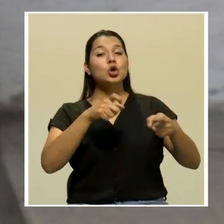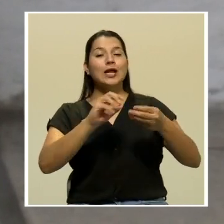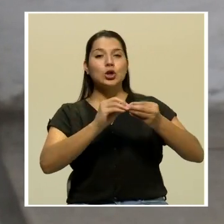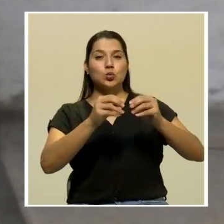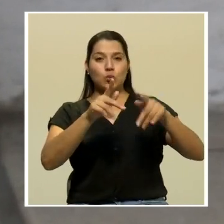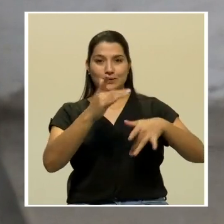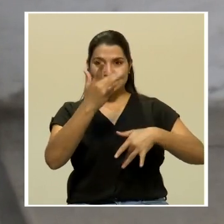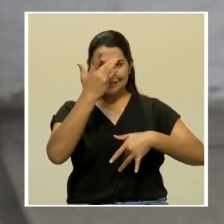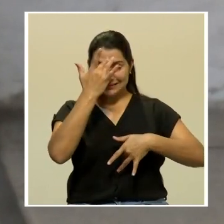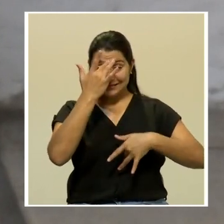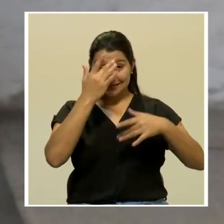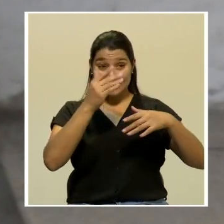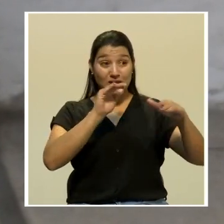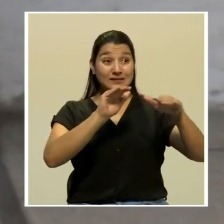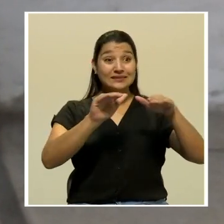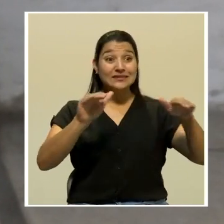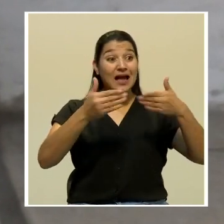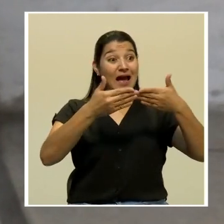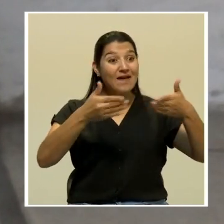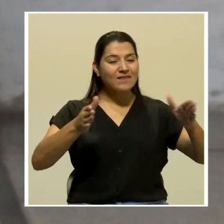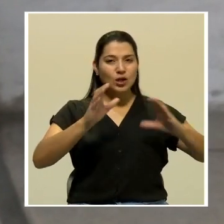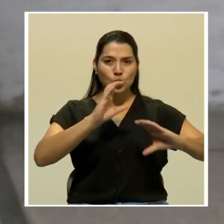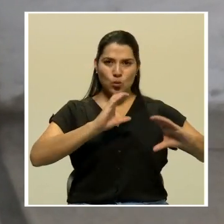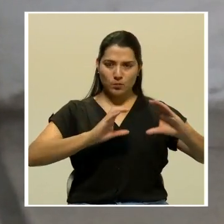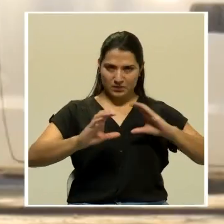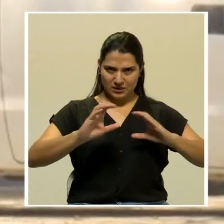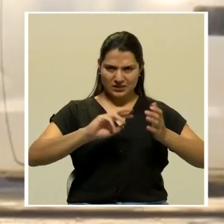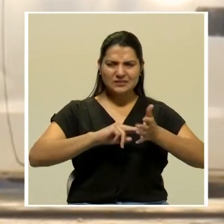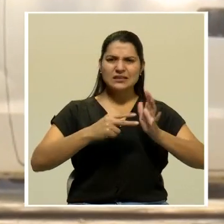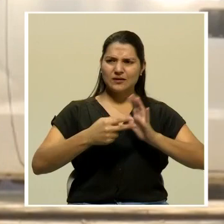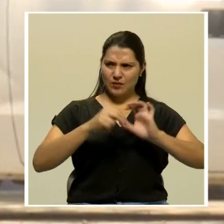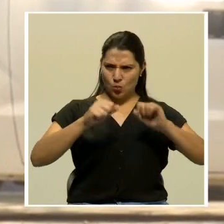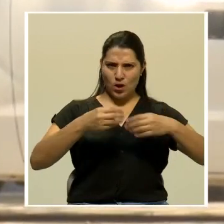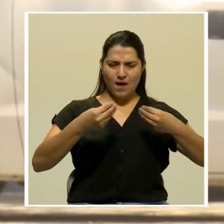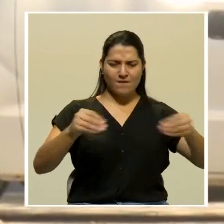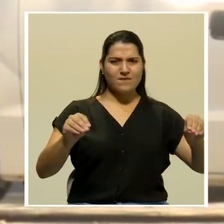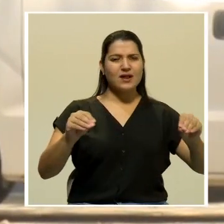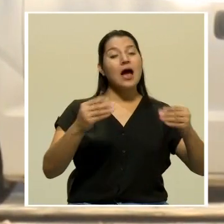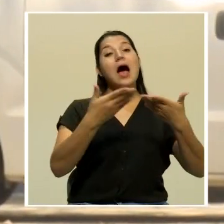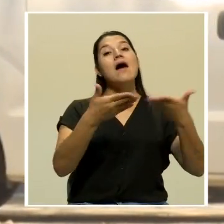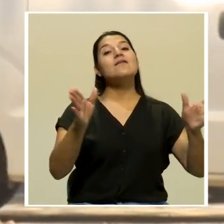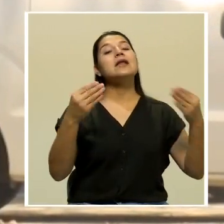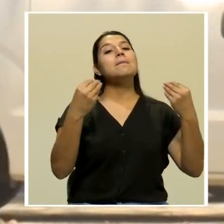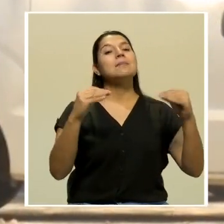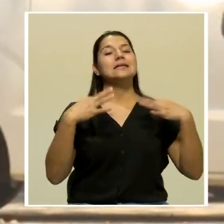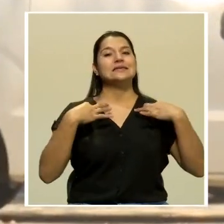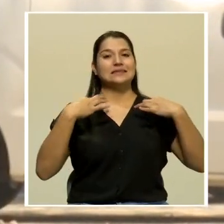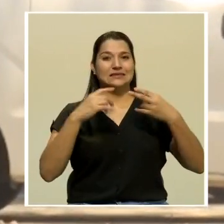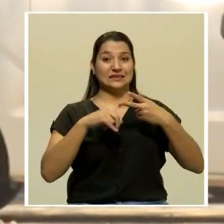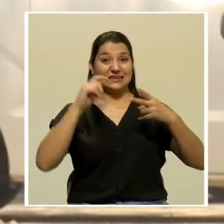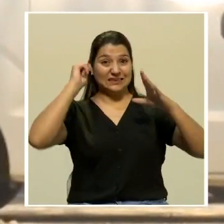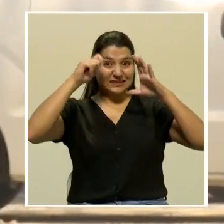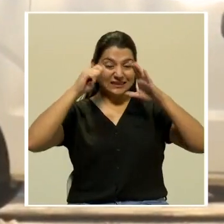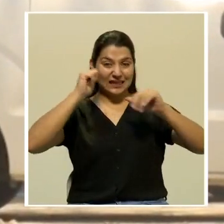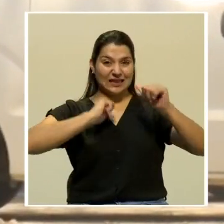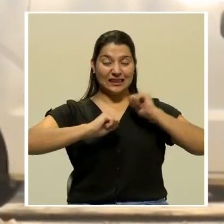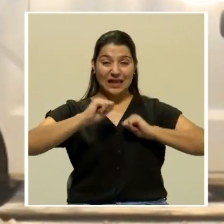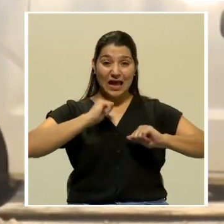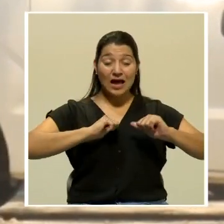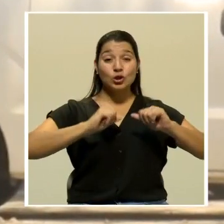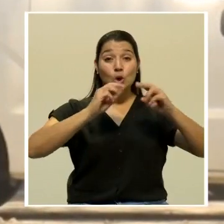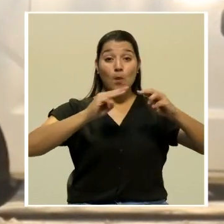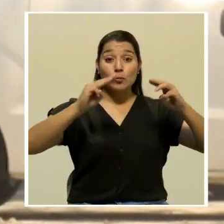El anuncio de la apertura de la fase 3 incluye el funcionamiento de tiendas, cines, teatros y museos al 50% de su capacidad.